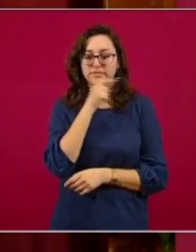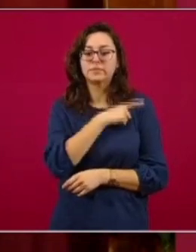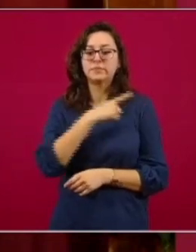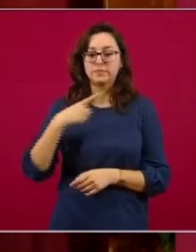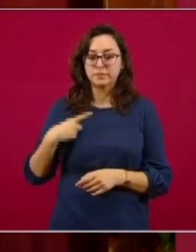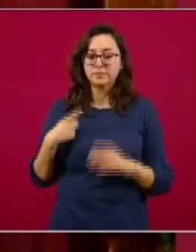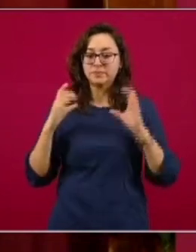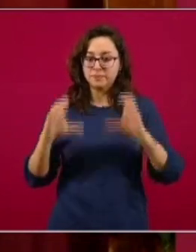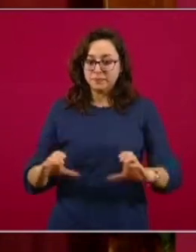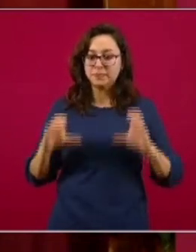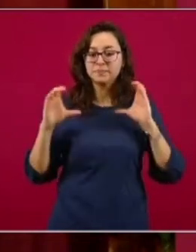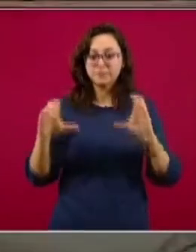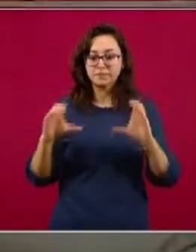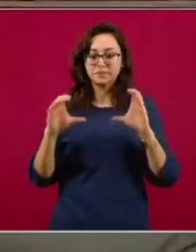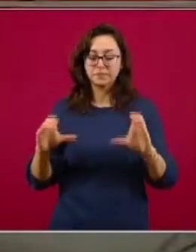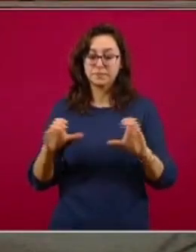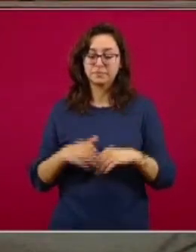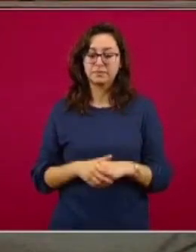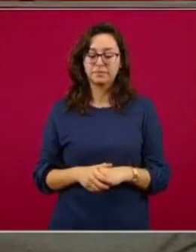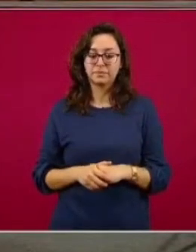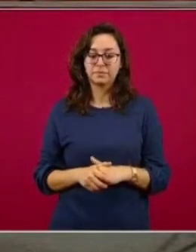seguirnos cuidando. Muchas gracias.